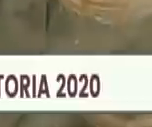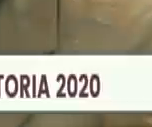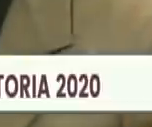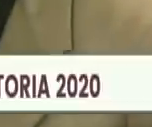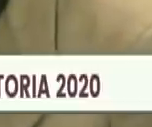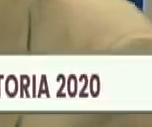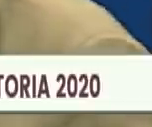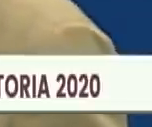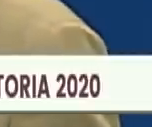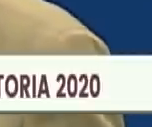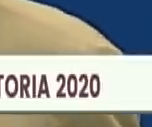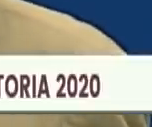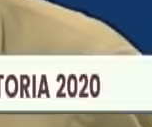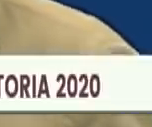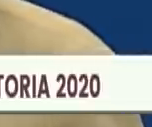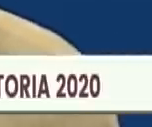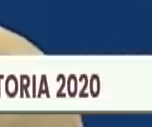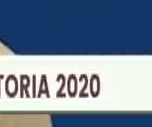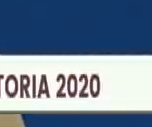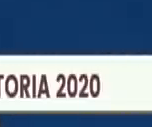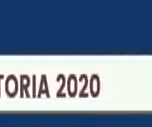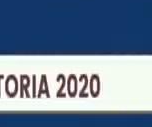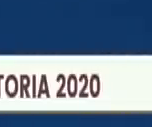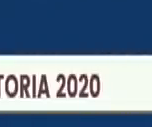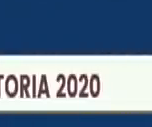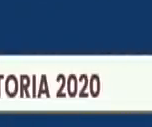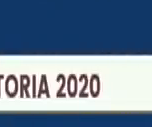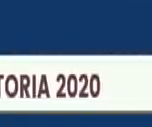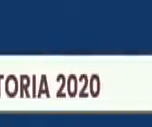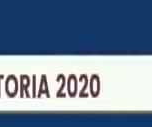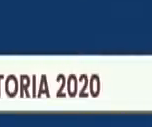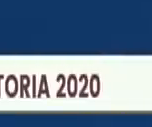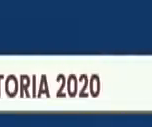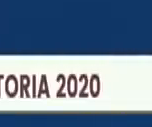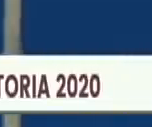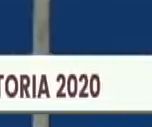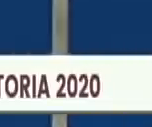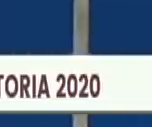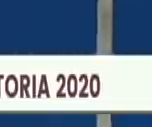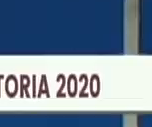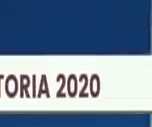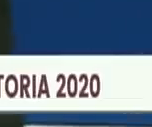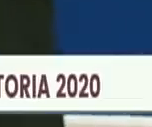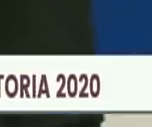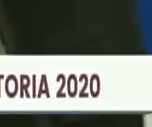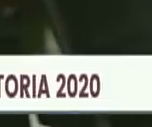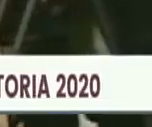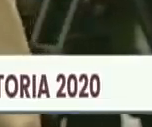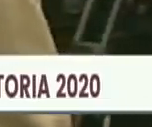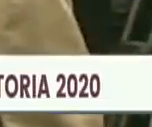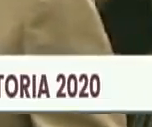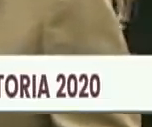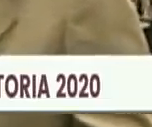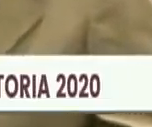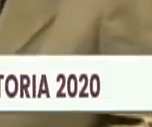incursionó en el género de la novela desde donde desarrolló Jabón de Olor, libro que refleja la guerra federal.